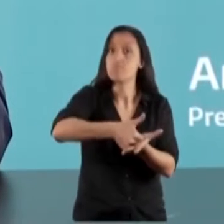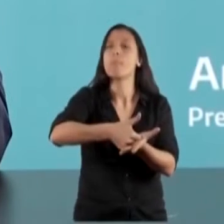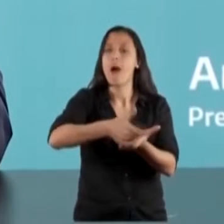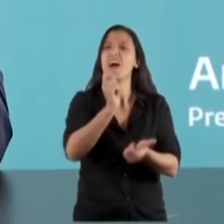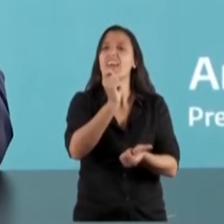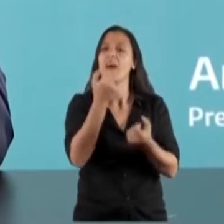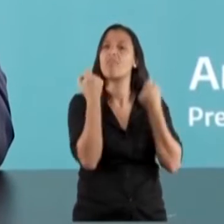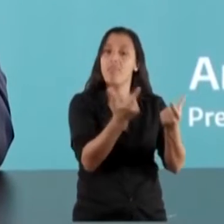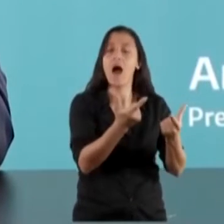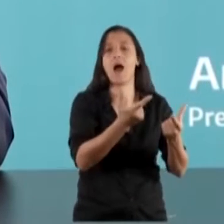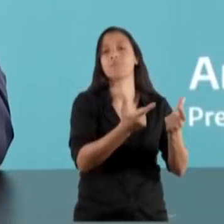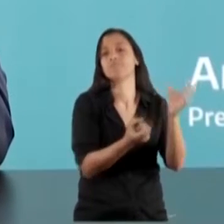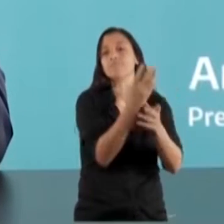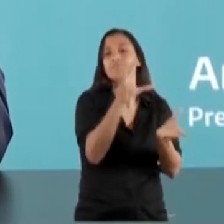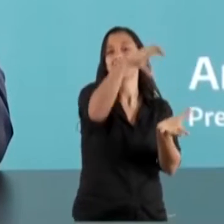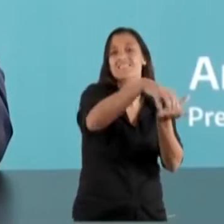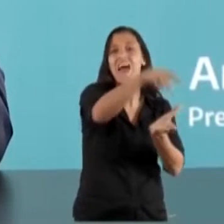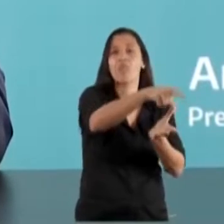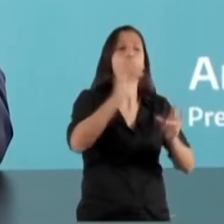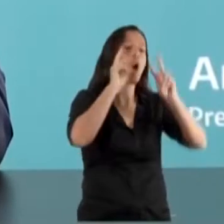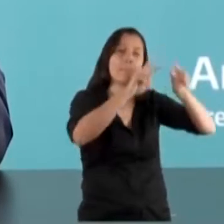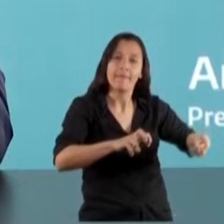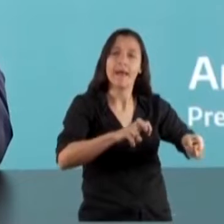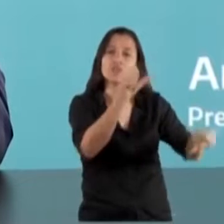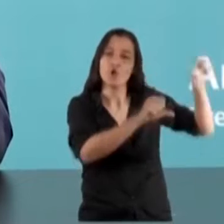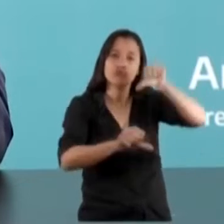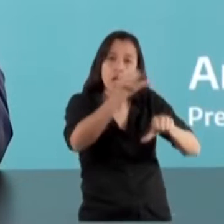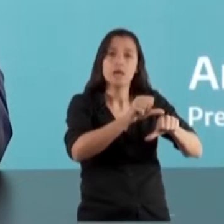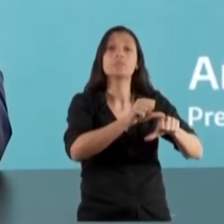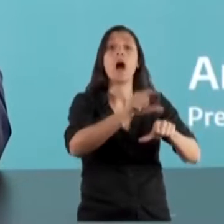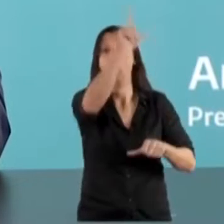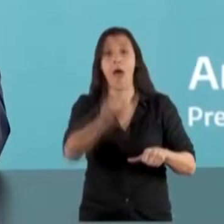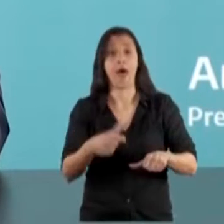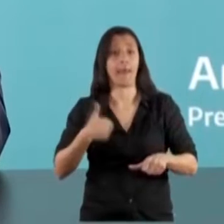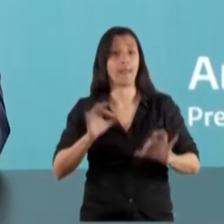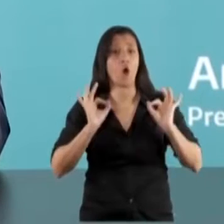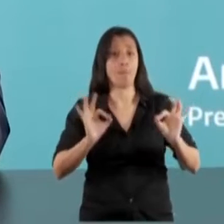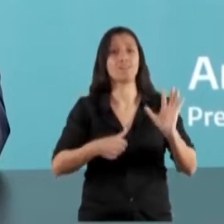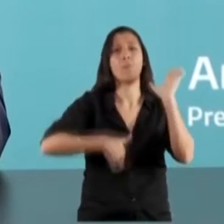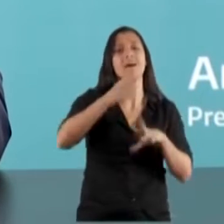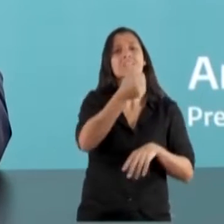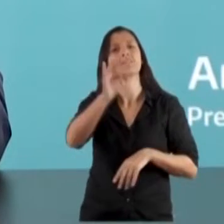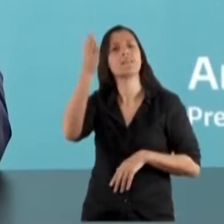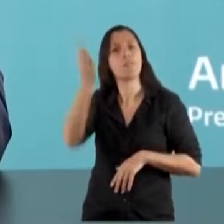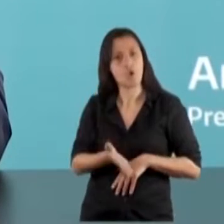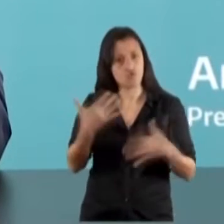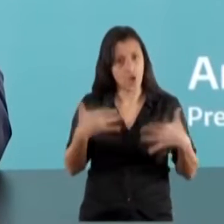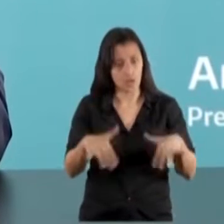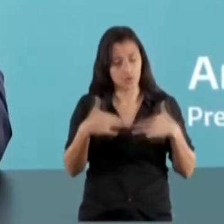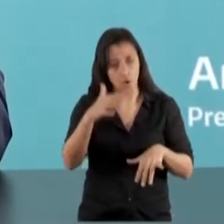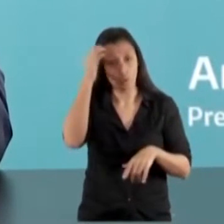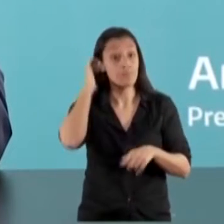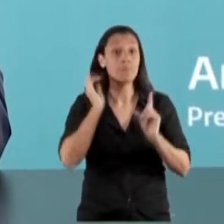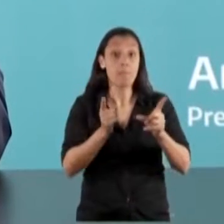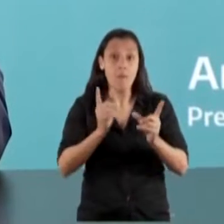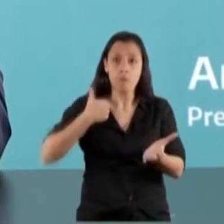diferentes centros de investigación a lo largo y ancho del país. Más del 60% de